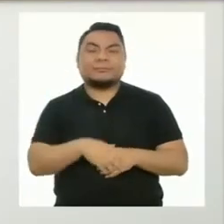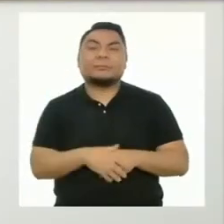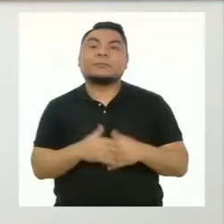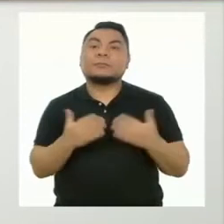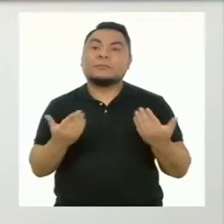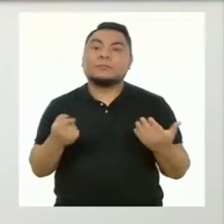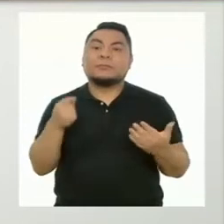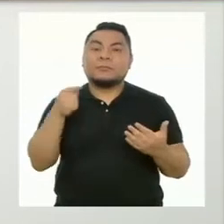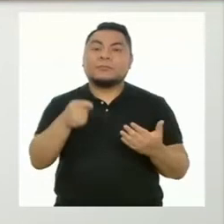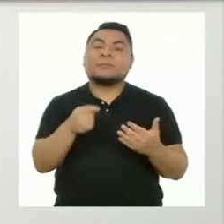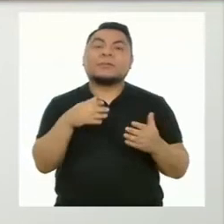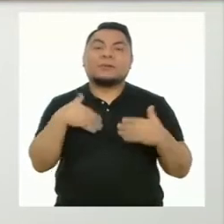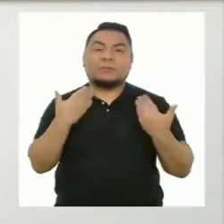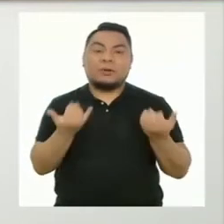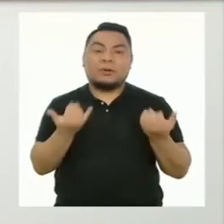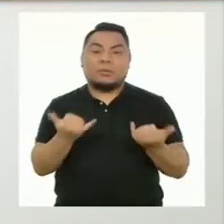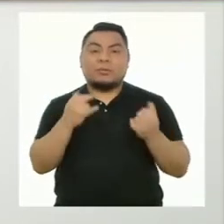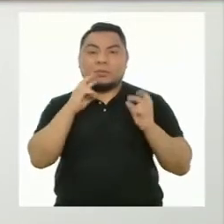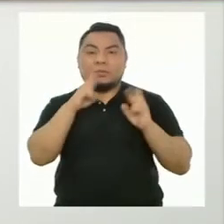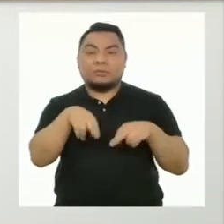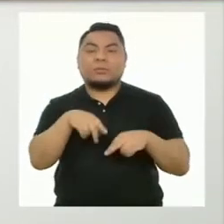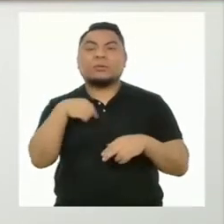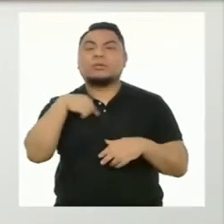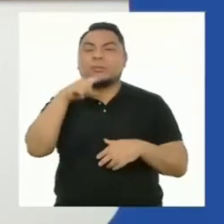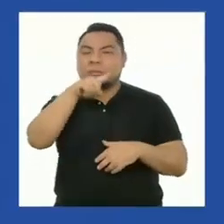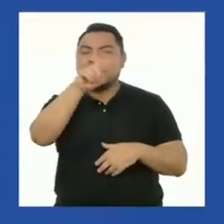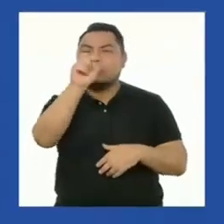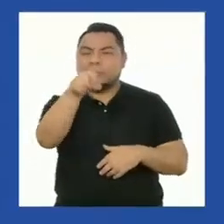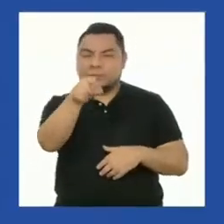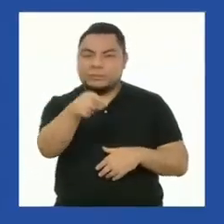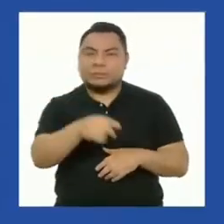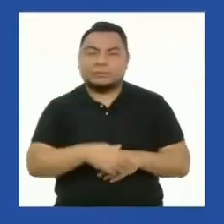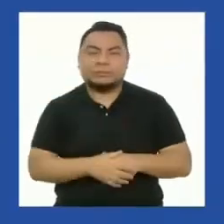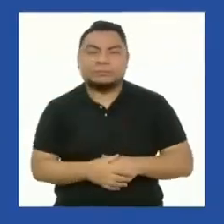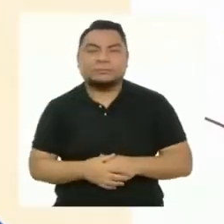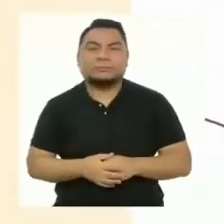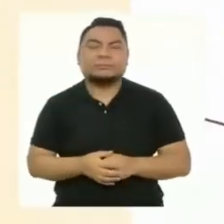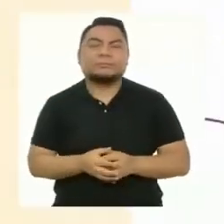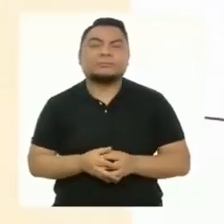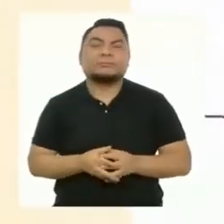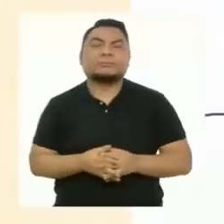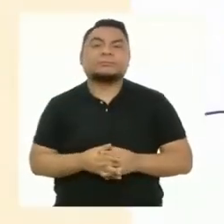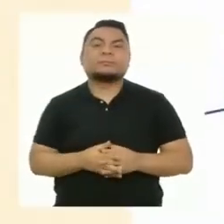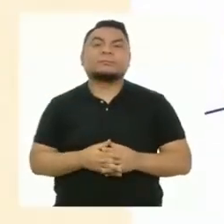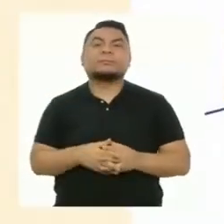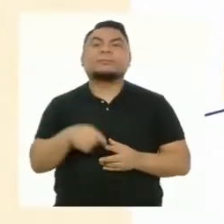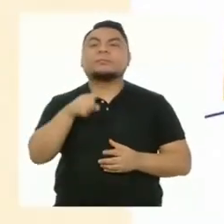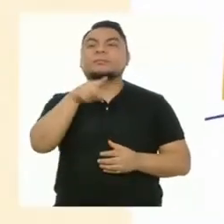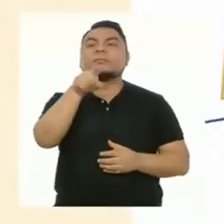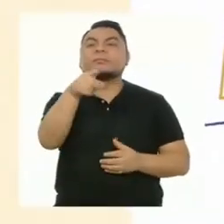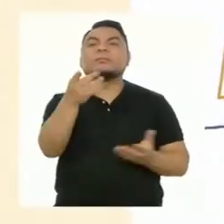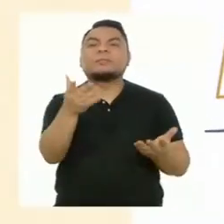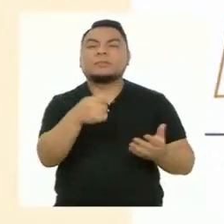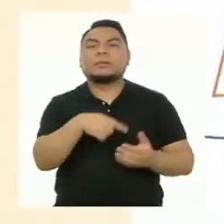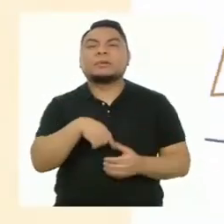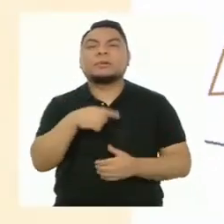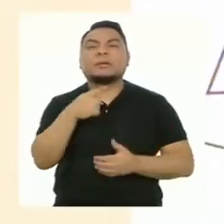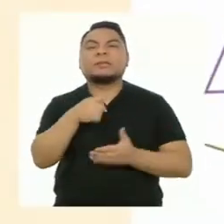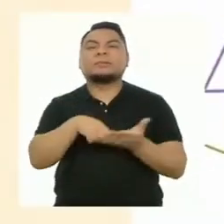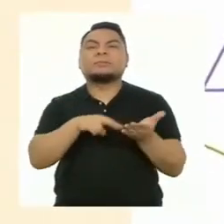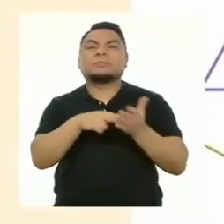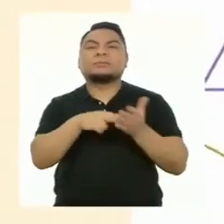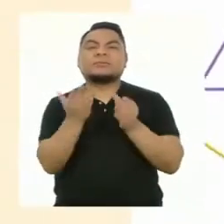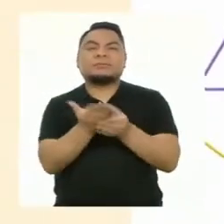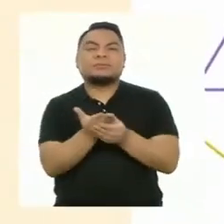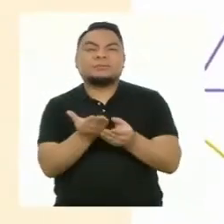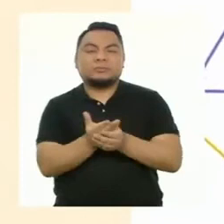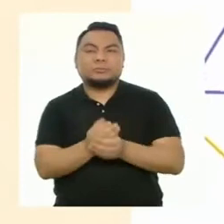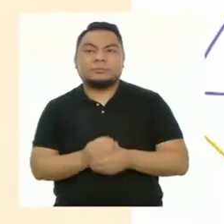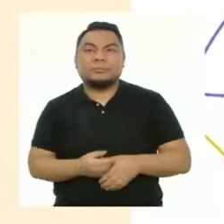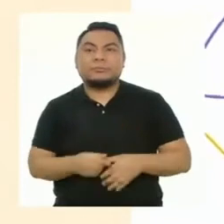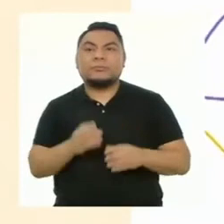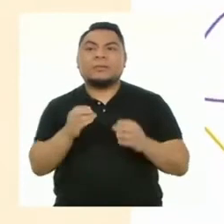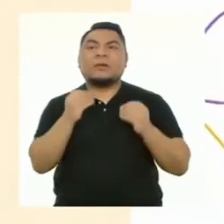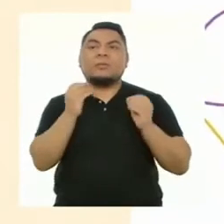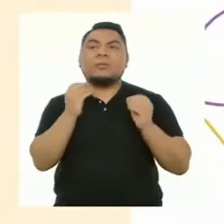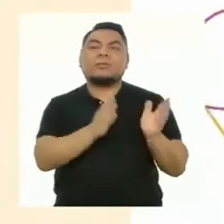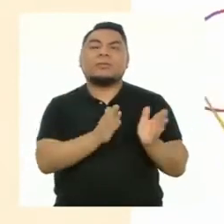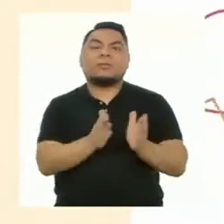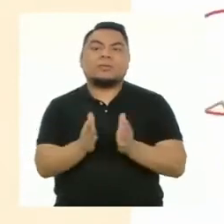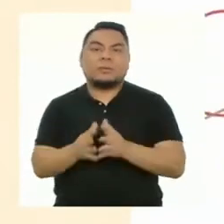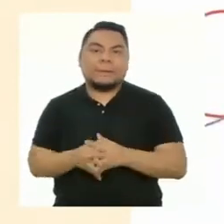Para ello, hoy responderemos a las siguientes preguntas. ¿Qué es portafolio? ¿Cómo está